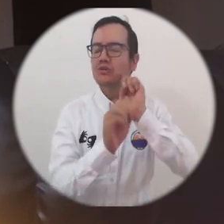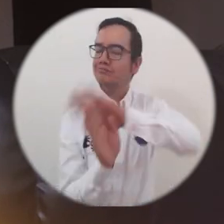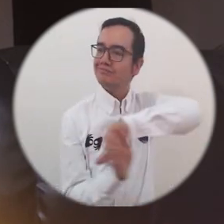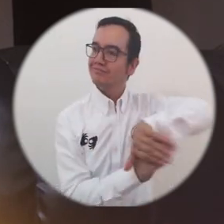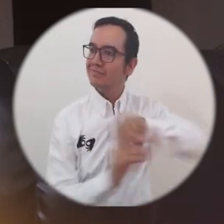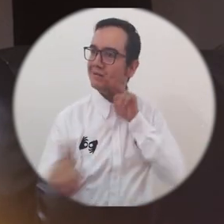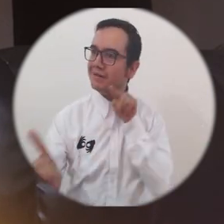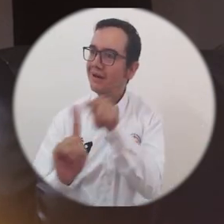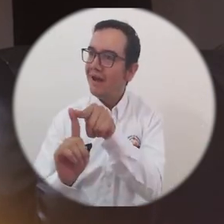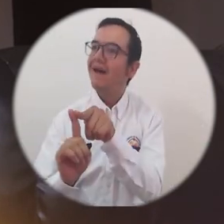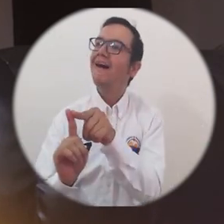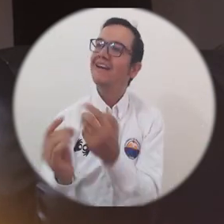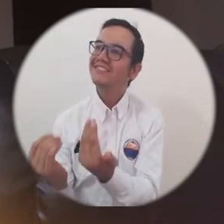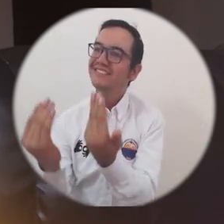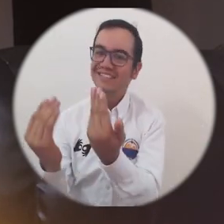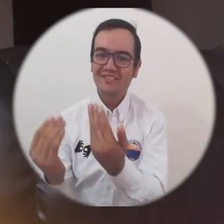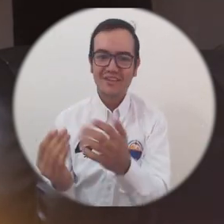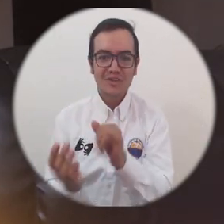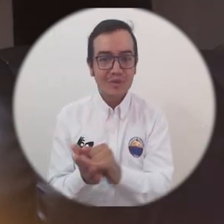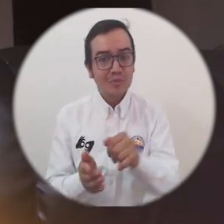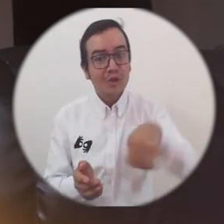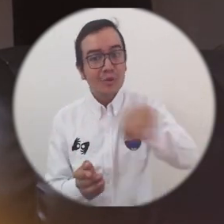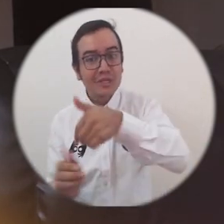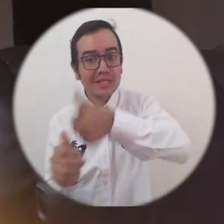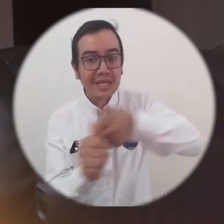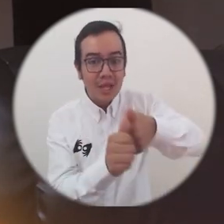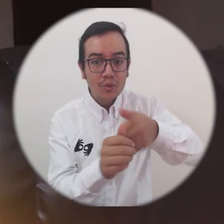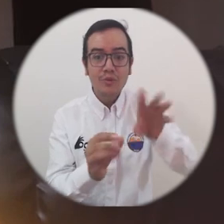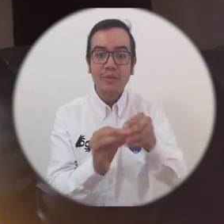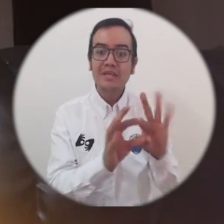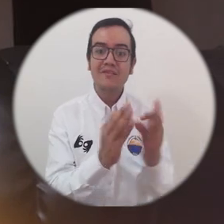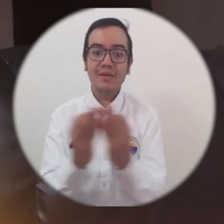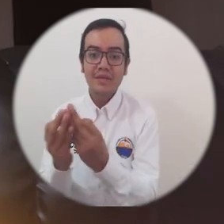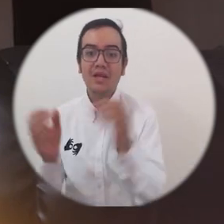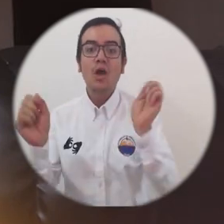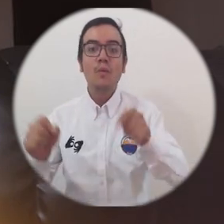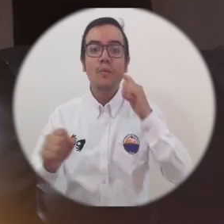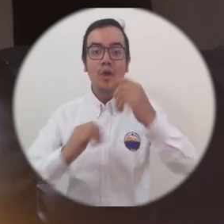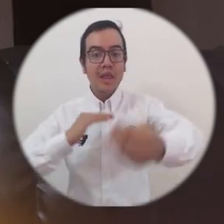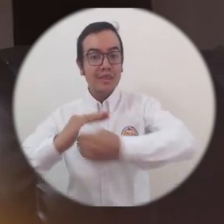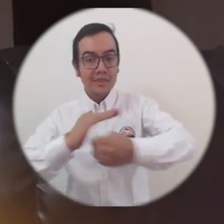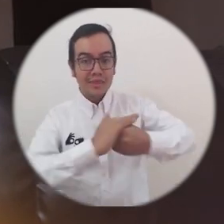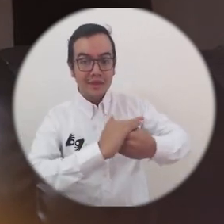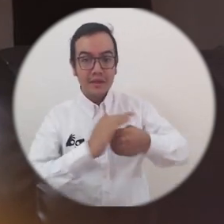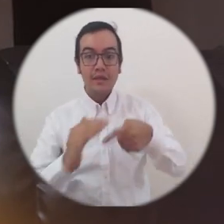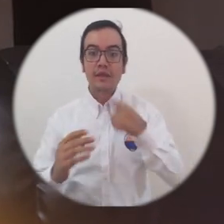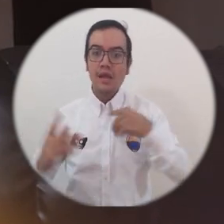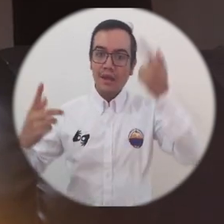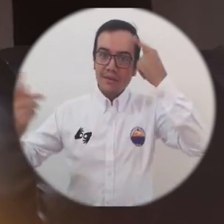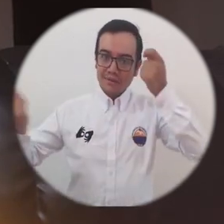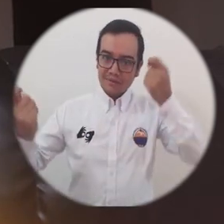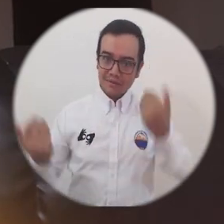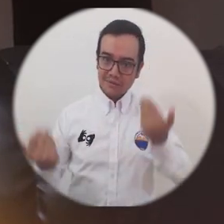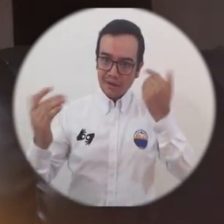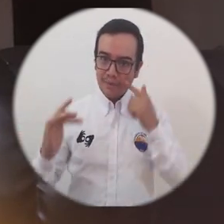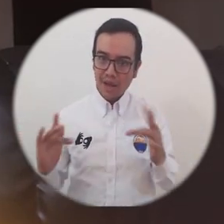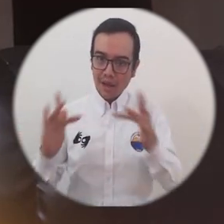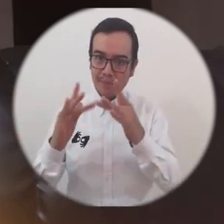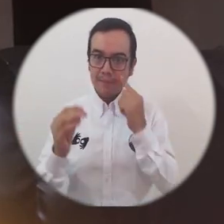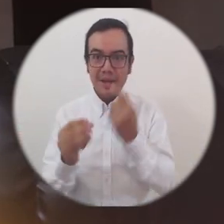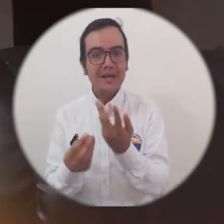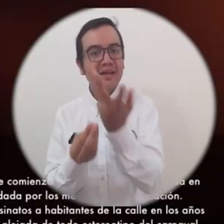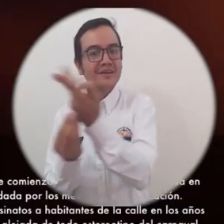ella que sus familias puedan hacer uso de ella que son estrategias pertinentes artísticas que